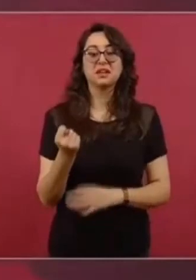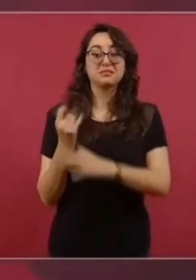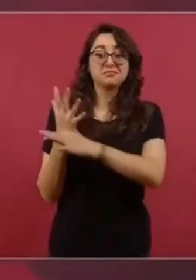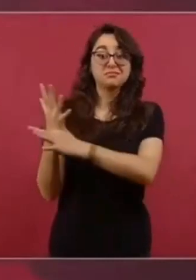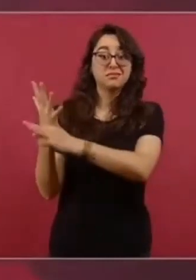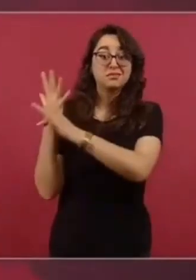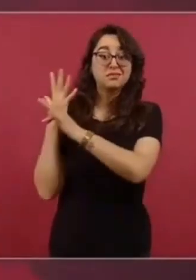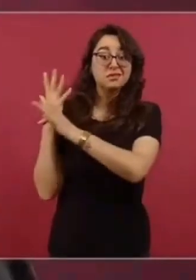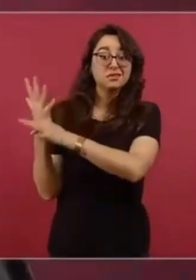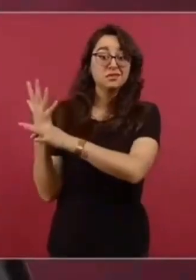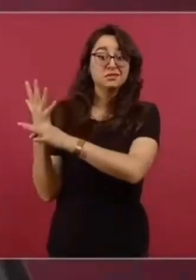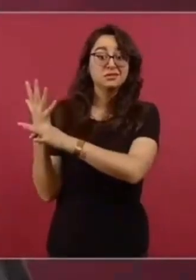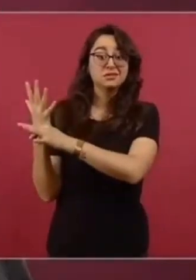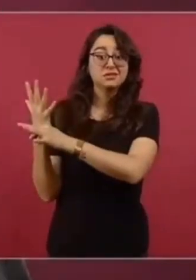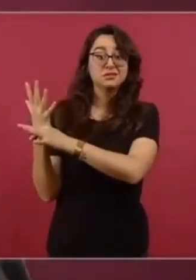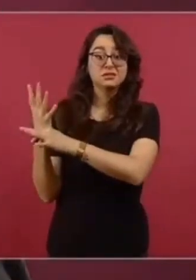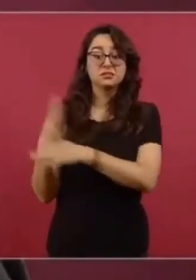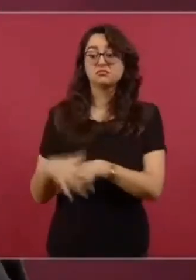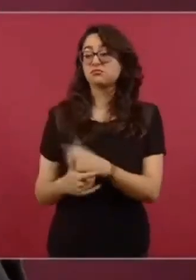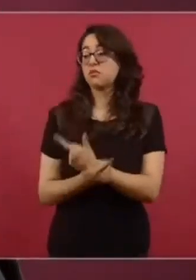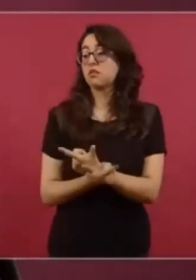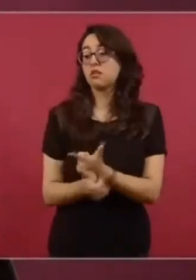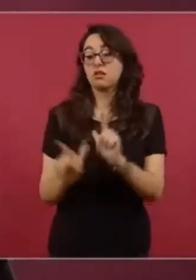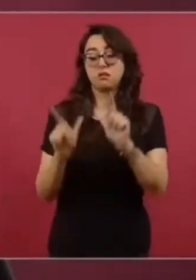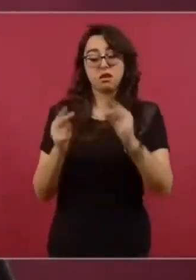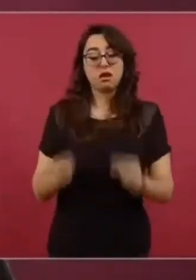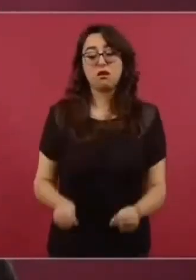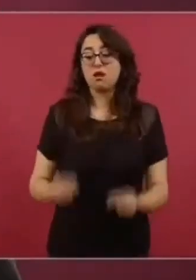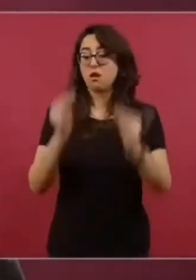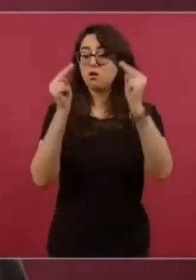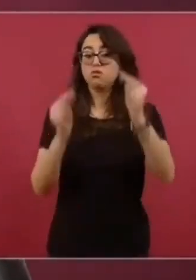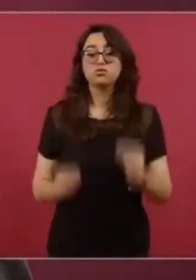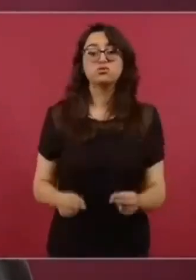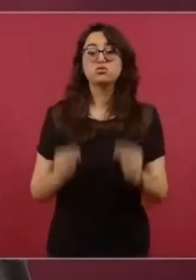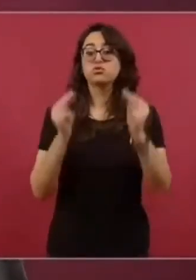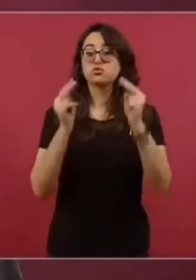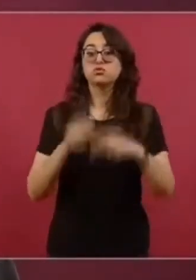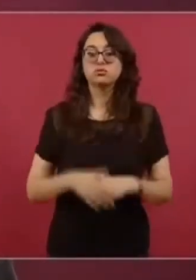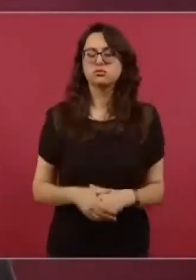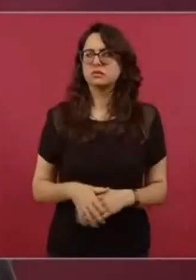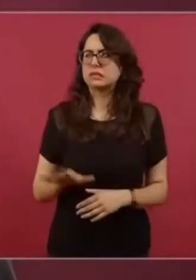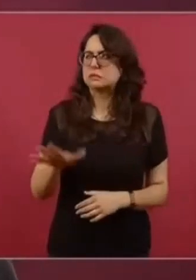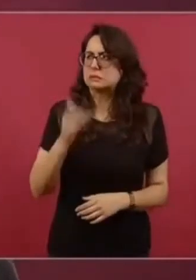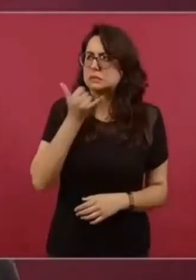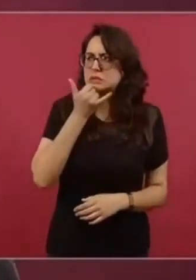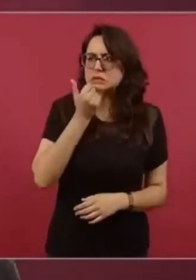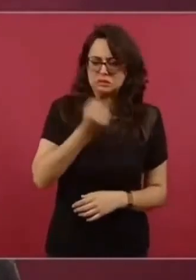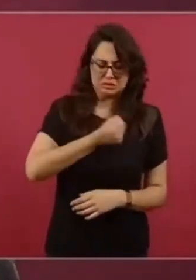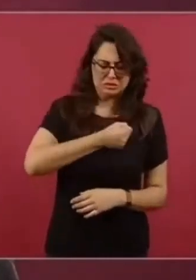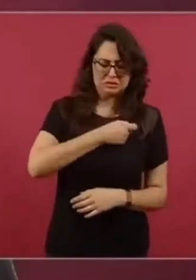el libre mercado. ¿Y la salud dónde queda?